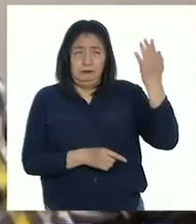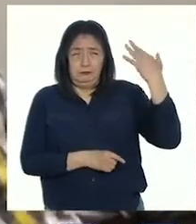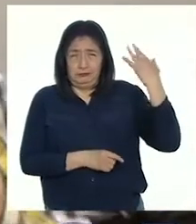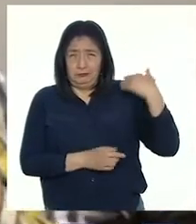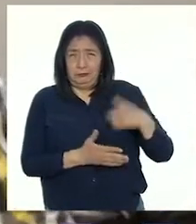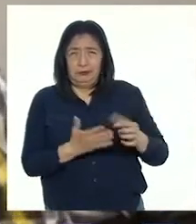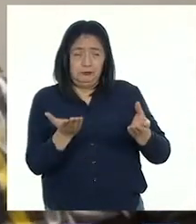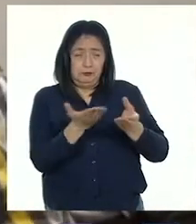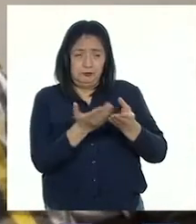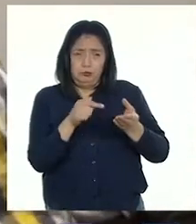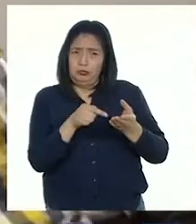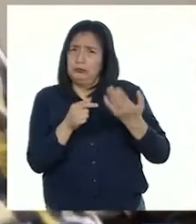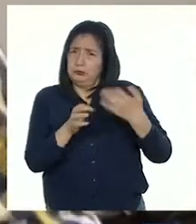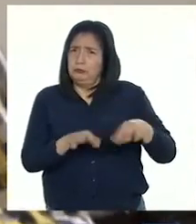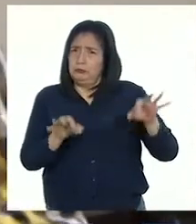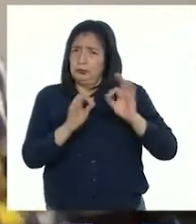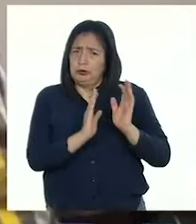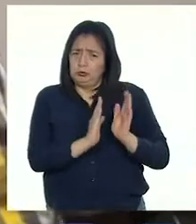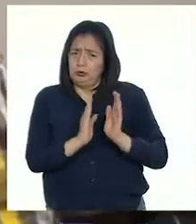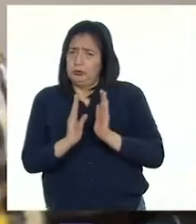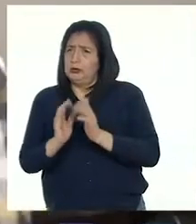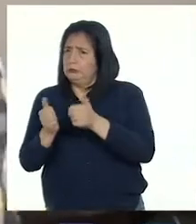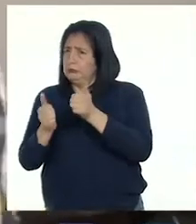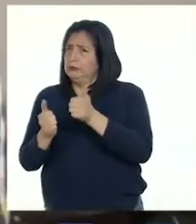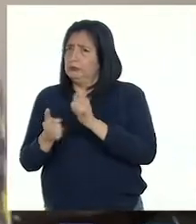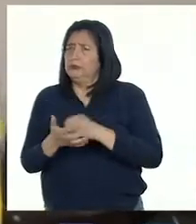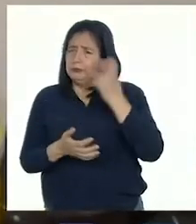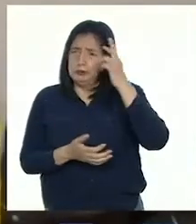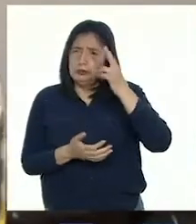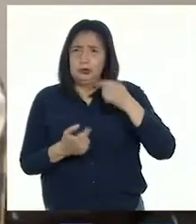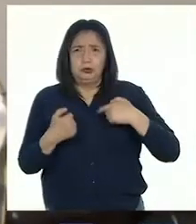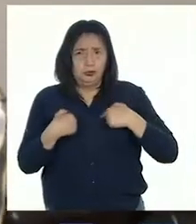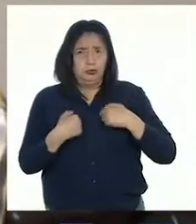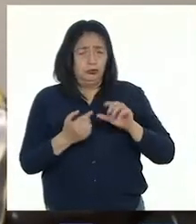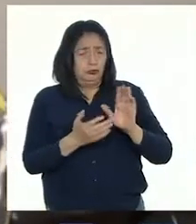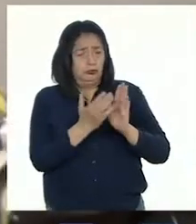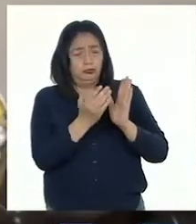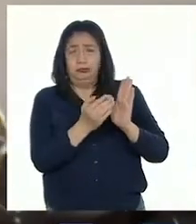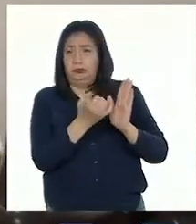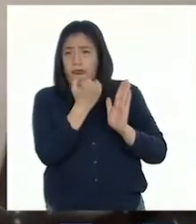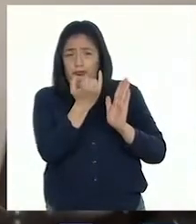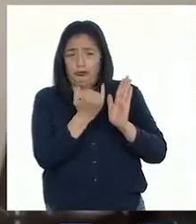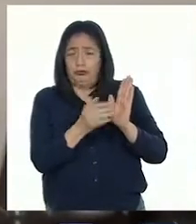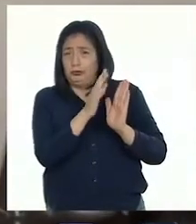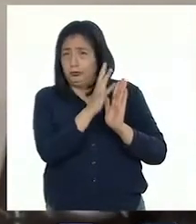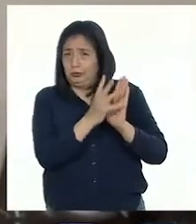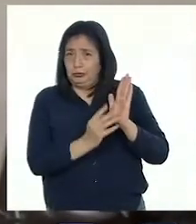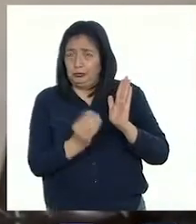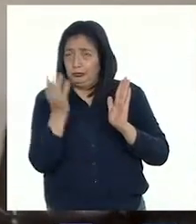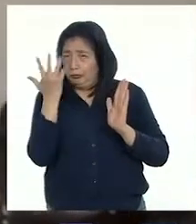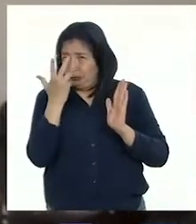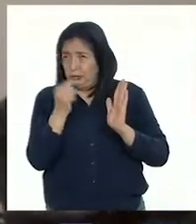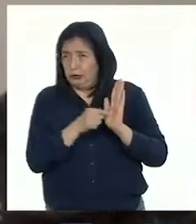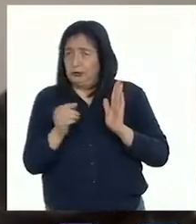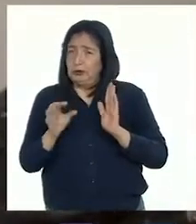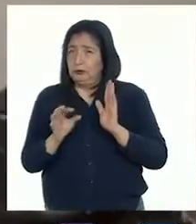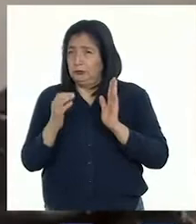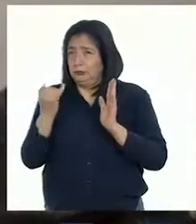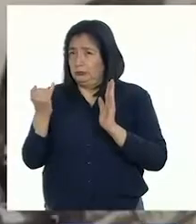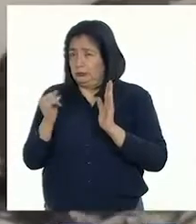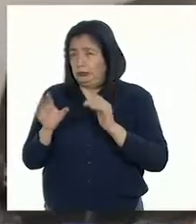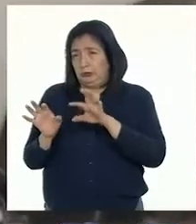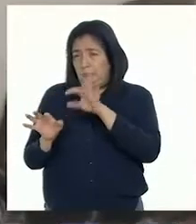portafolios, vimos lo importante que es organizarlos bien. Por eso, hice una carátela muy bonita con imágenes que encontré en mi casa.